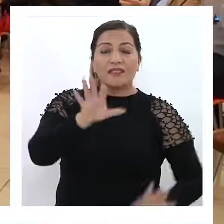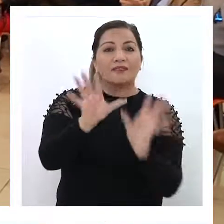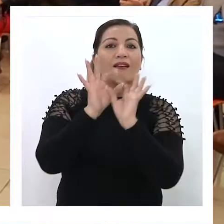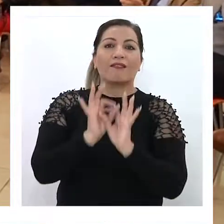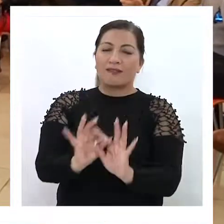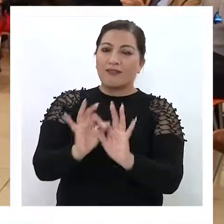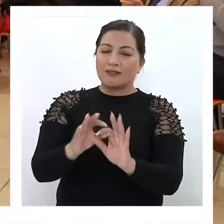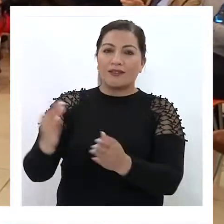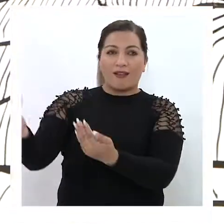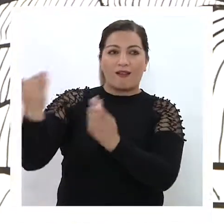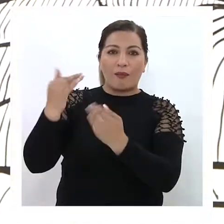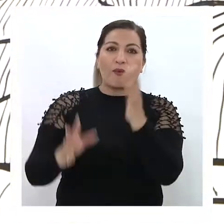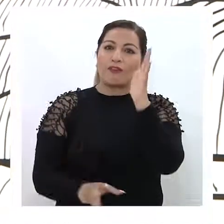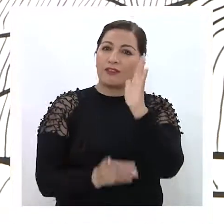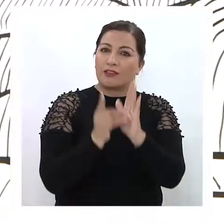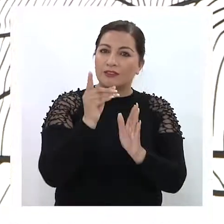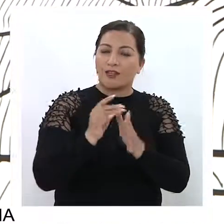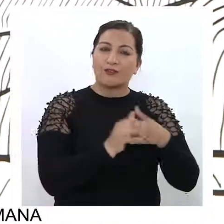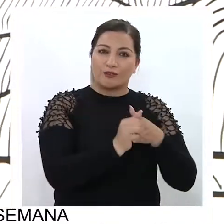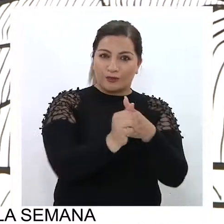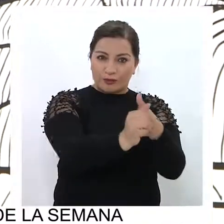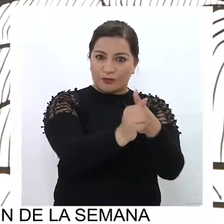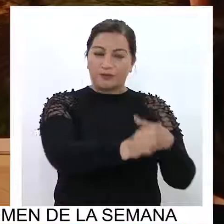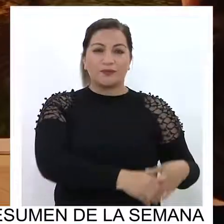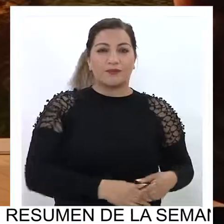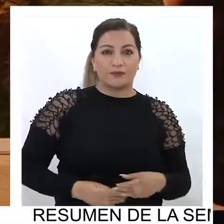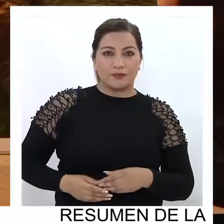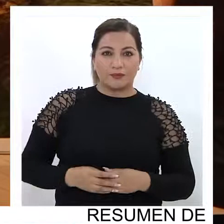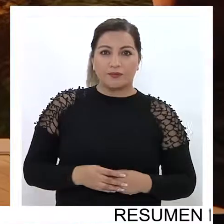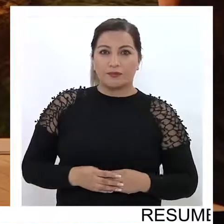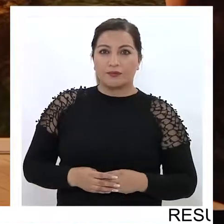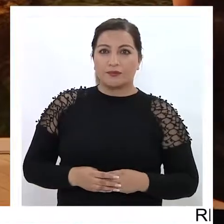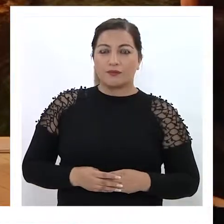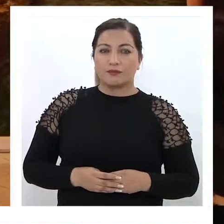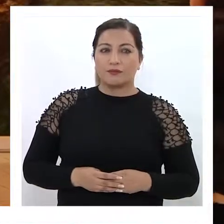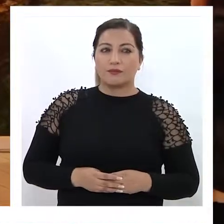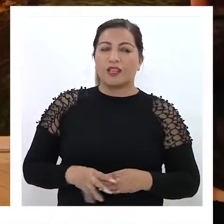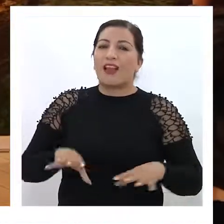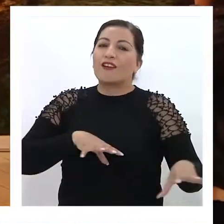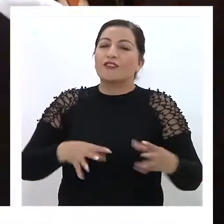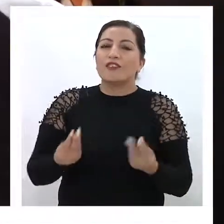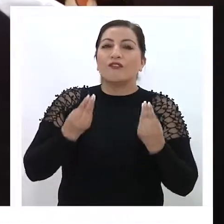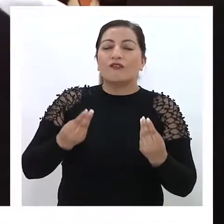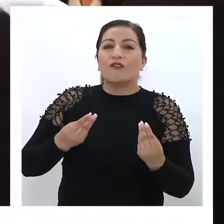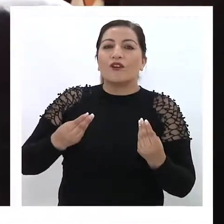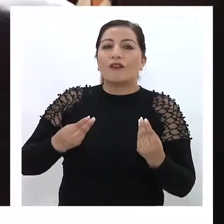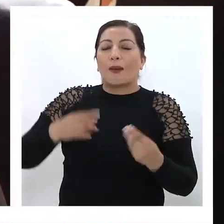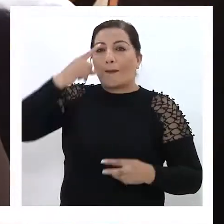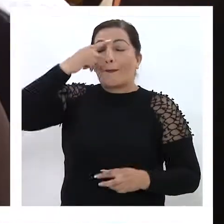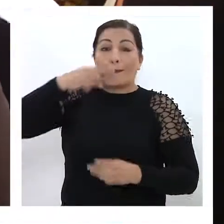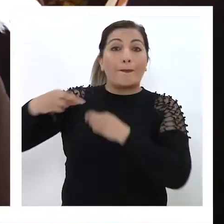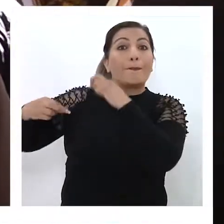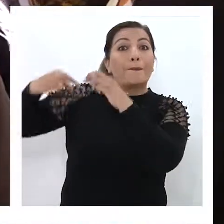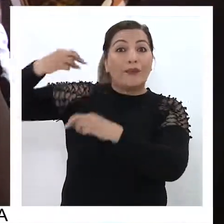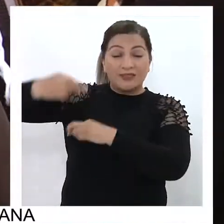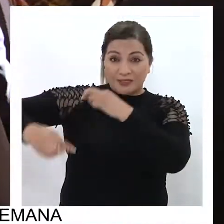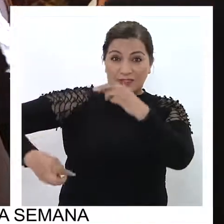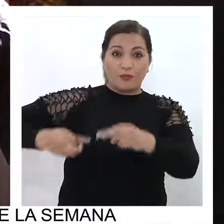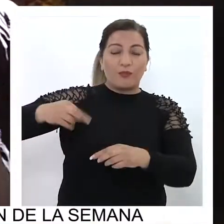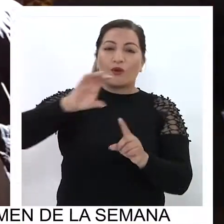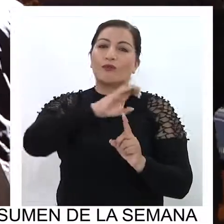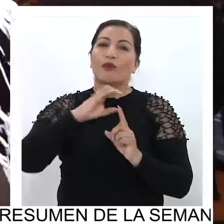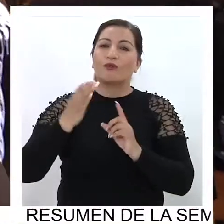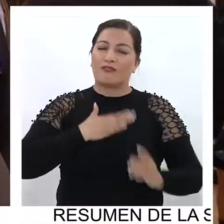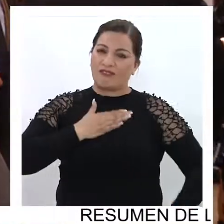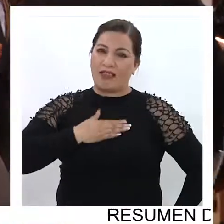agradecieron el aporte al desarrollo del turismo. Nuestras bondades, nuestro patrimonio, nuestra cultura, sin duda que